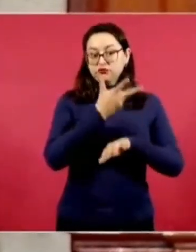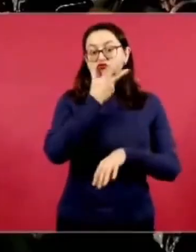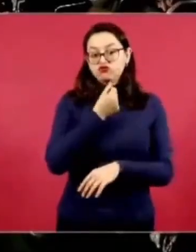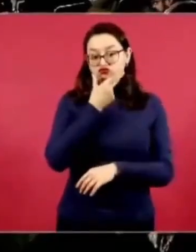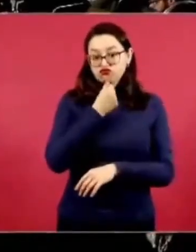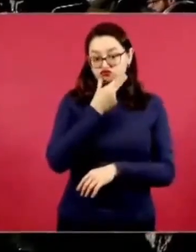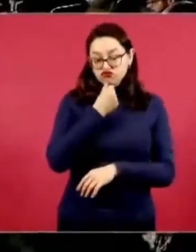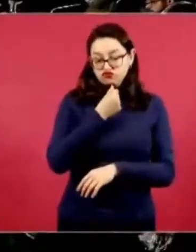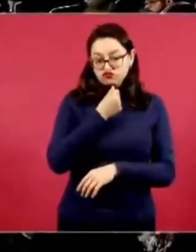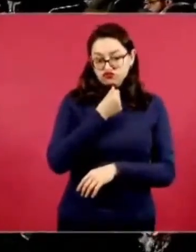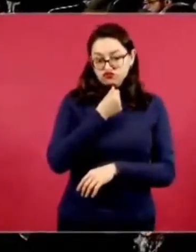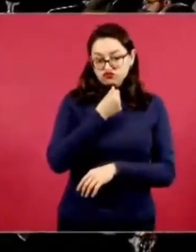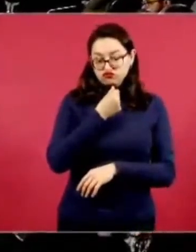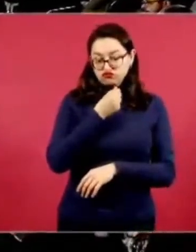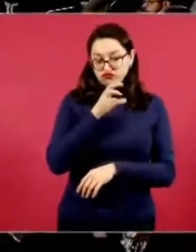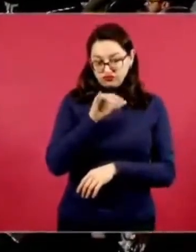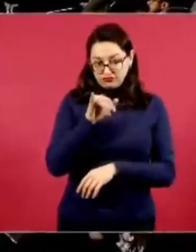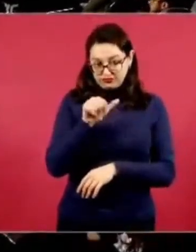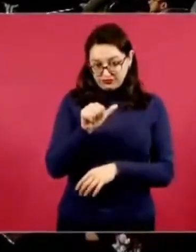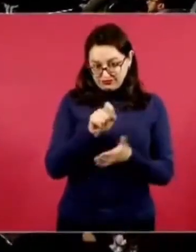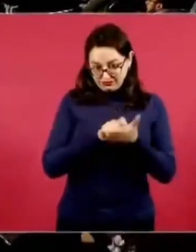Pues tenía información, ¿no?